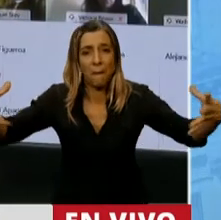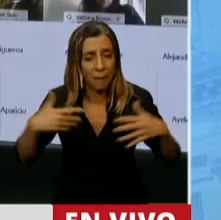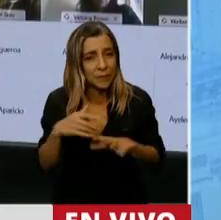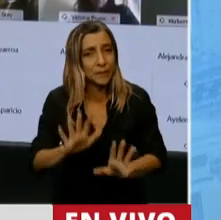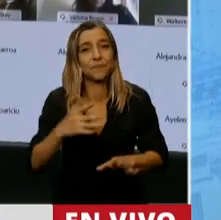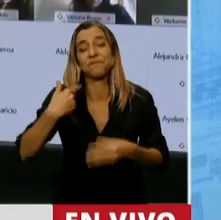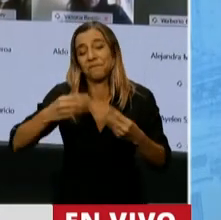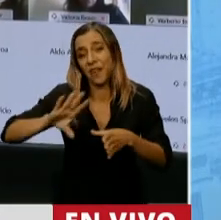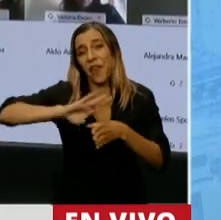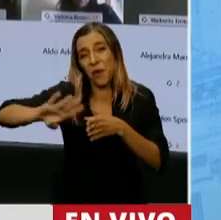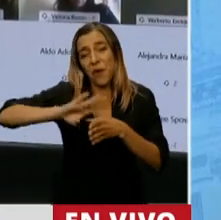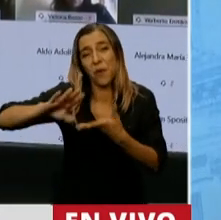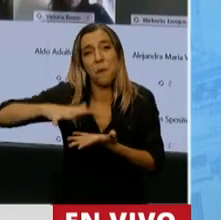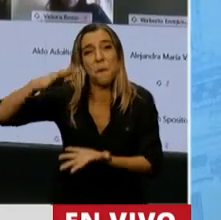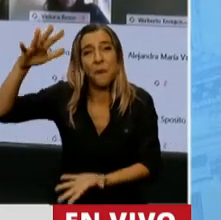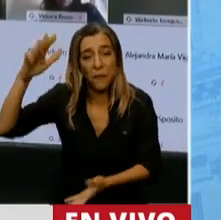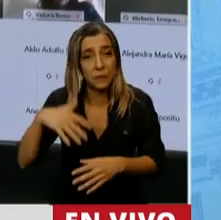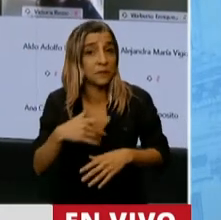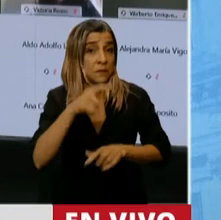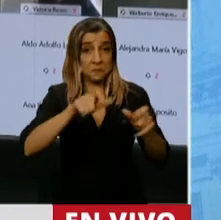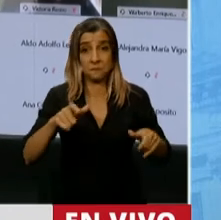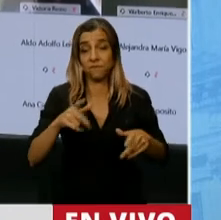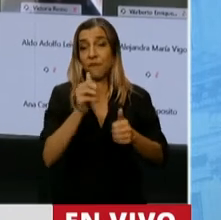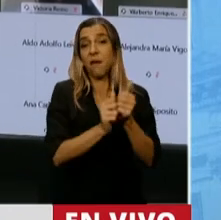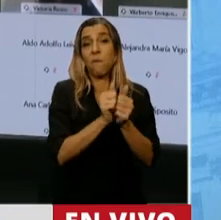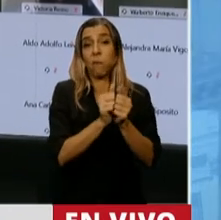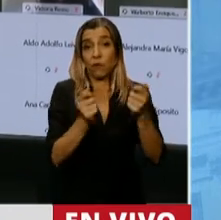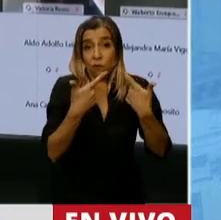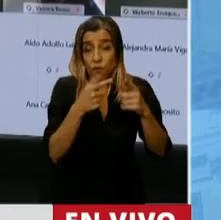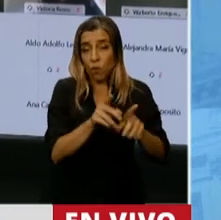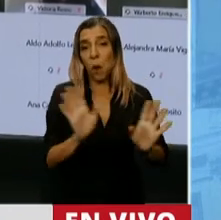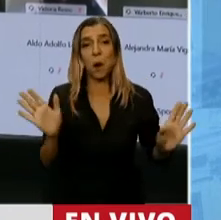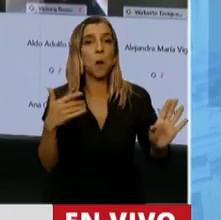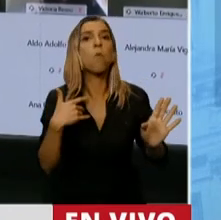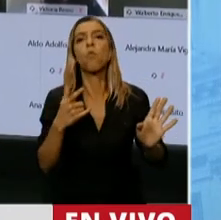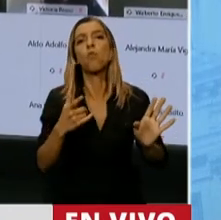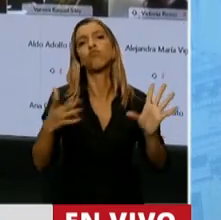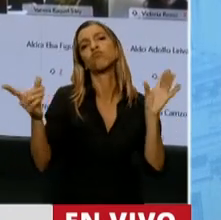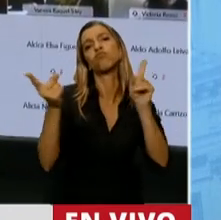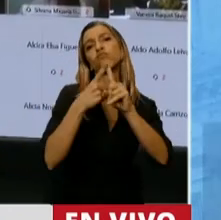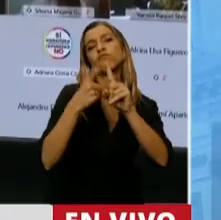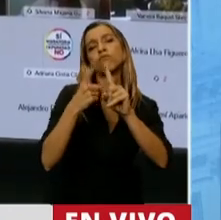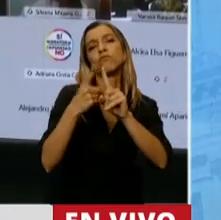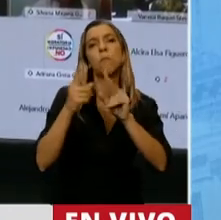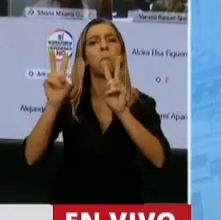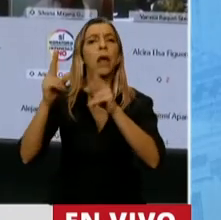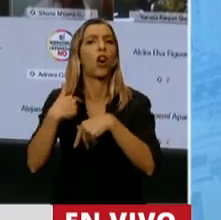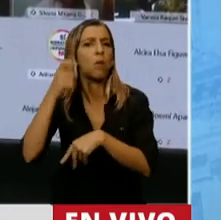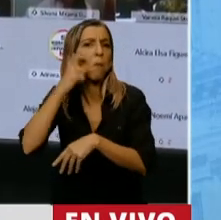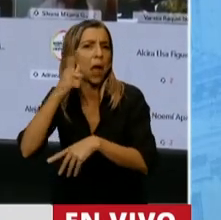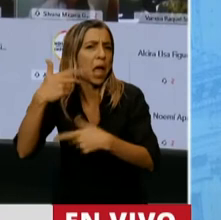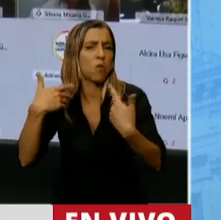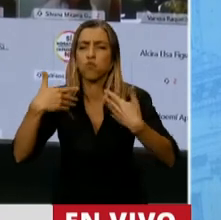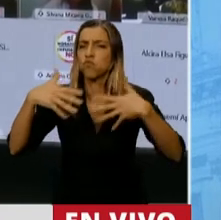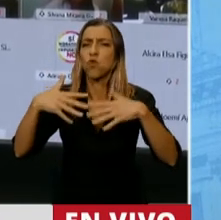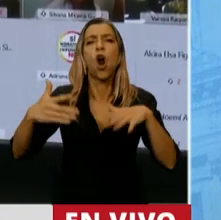Ahí los grandes empresarios, Presidente, no tuvieron ningún prejuicio con el peronismo liderado por Menem. Es más, lo aplaudieron de